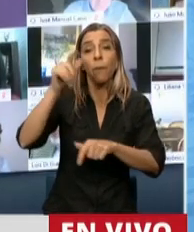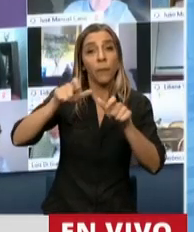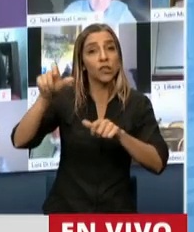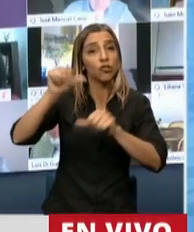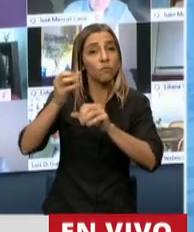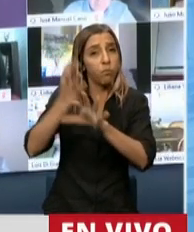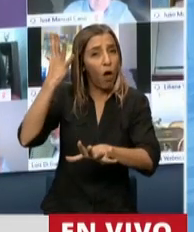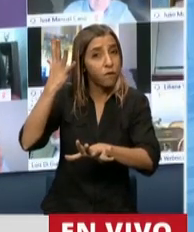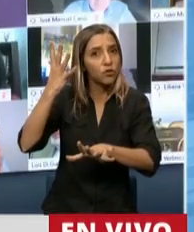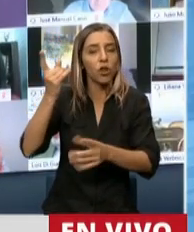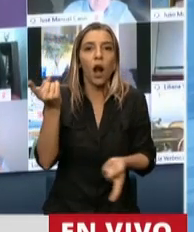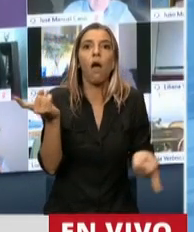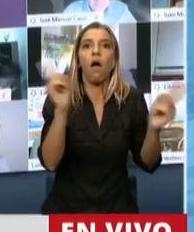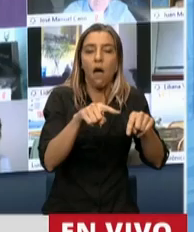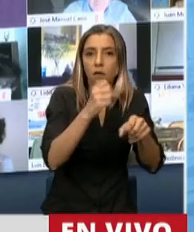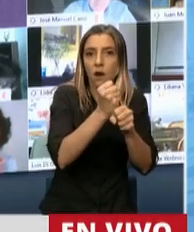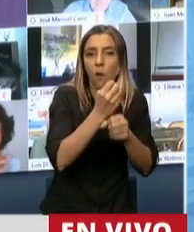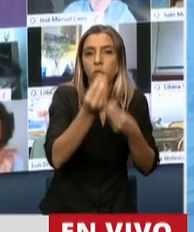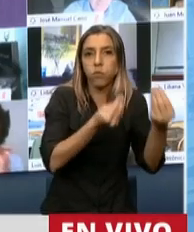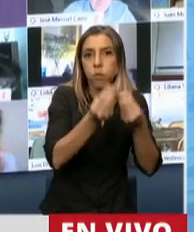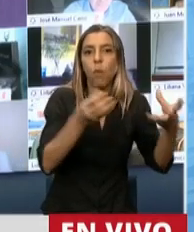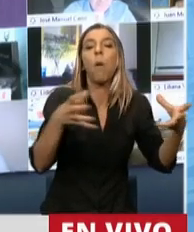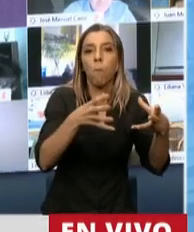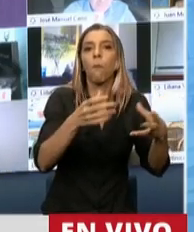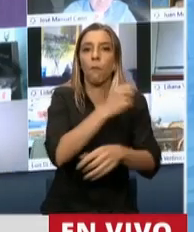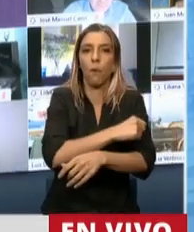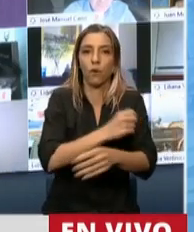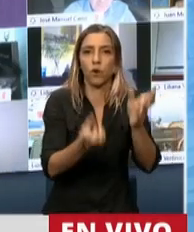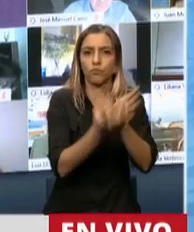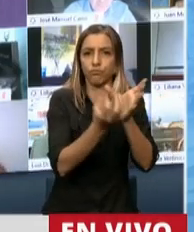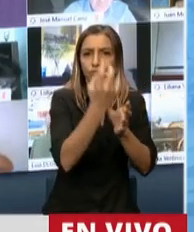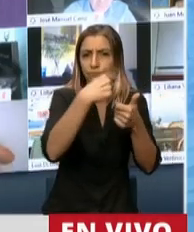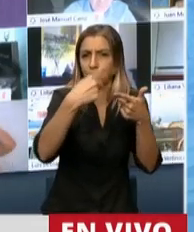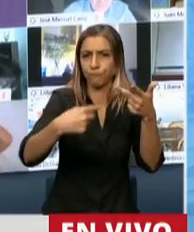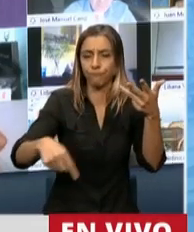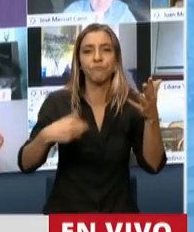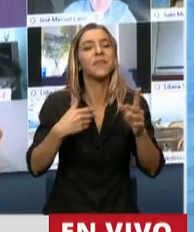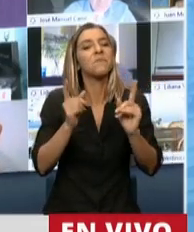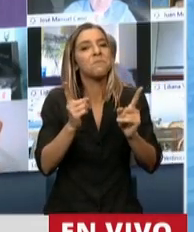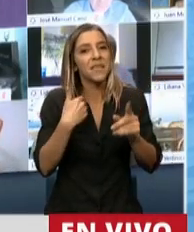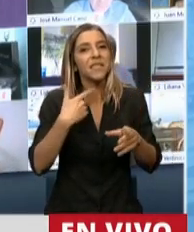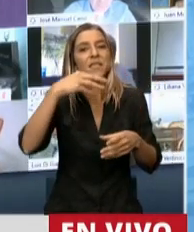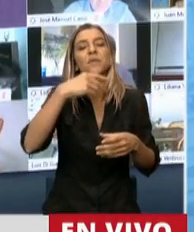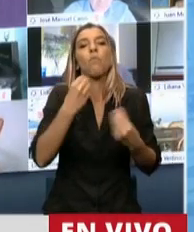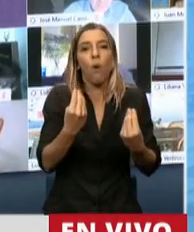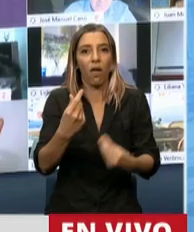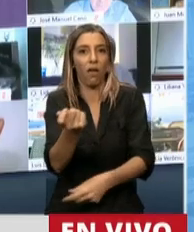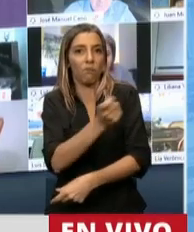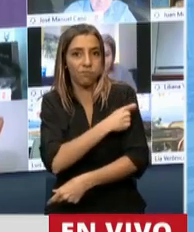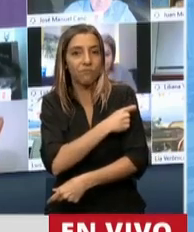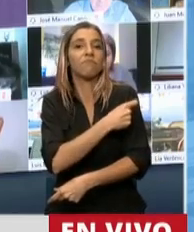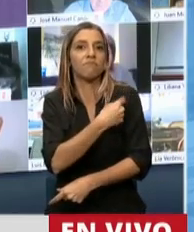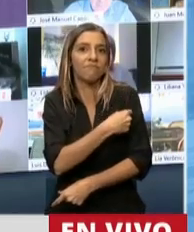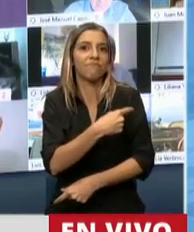preparados para realizar vacunas y producir vacunas con estos anticuerpos monoclonales. Descubrimiento de un